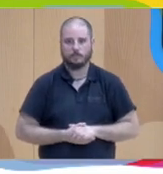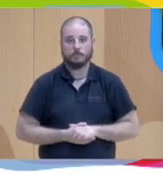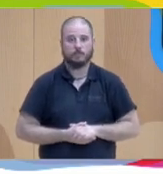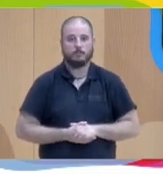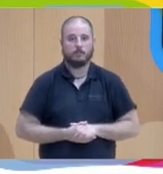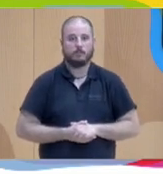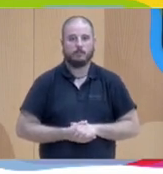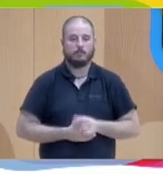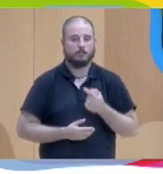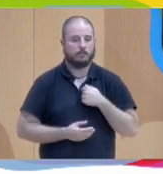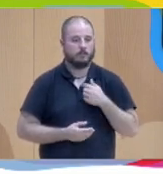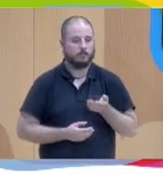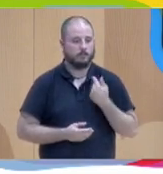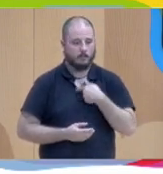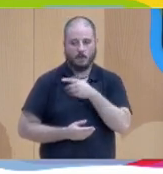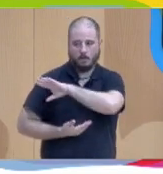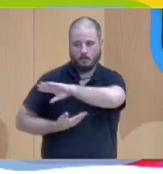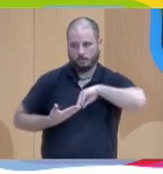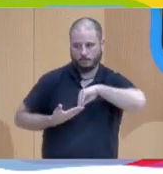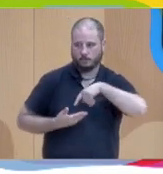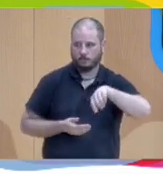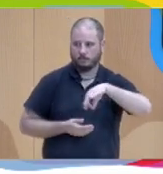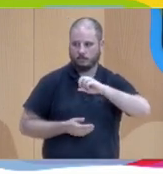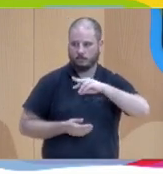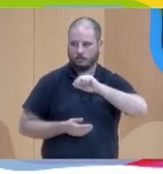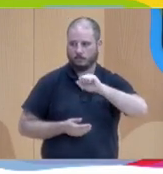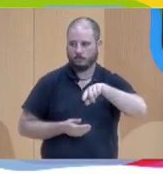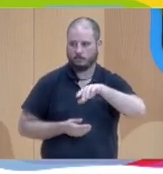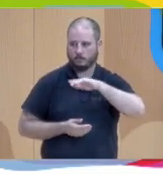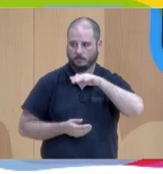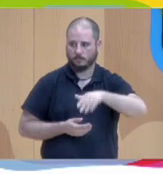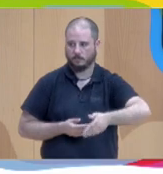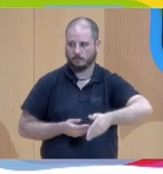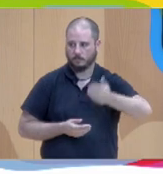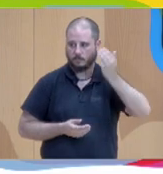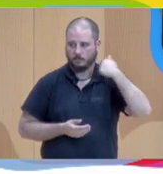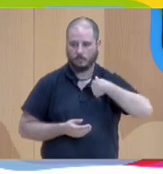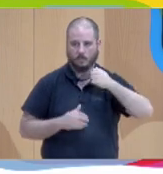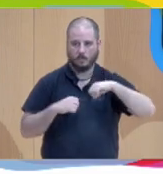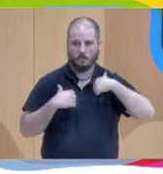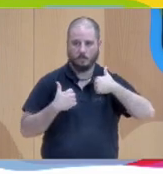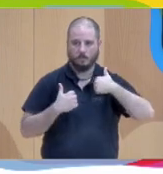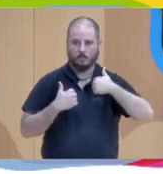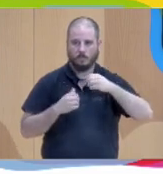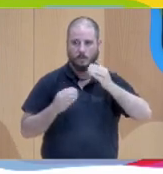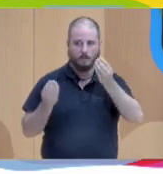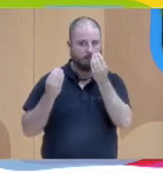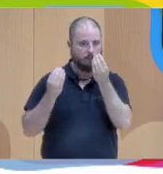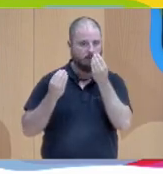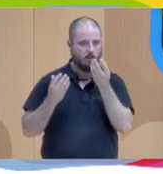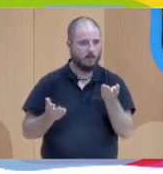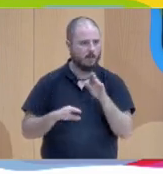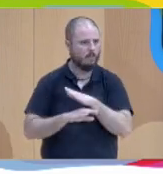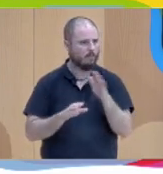Sandra lo que dices porque me viene muy bien o sea yo cuando cuando empecé la formación bueno pues al final hemos hecho